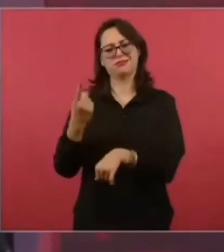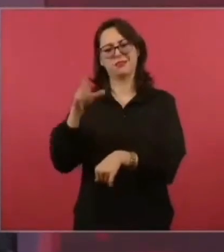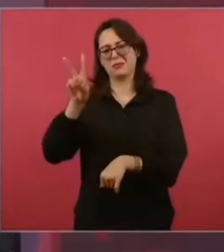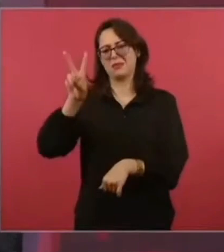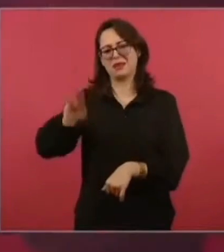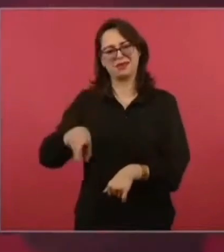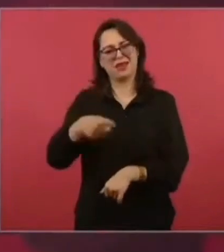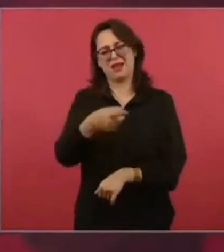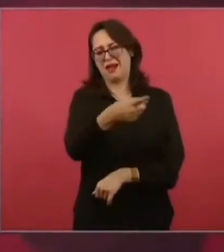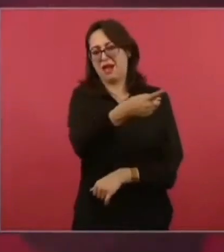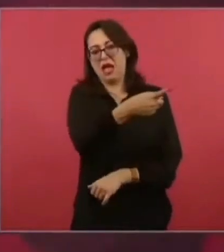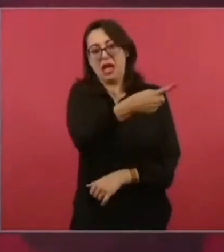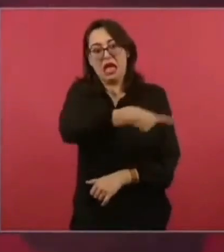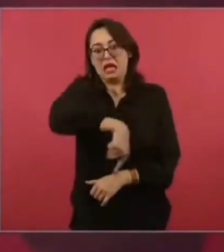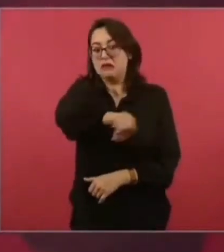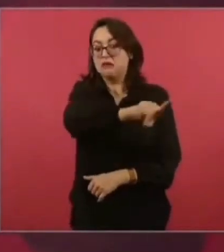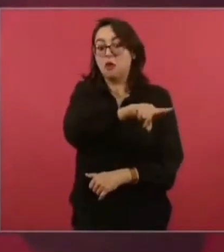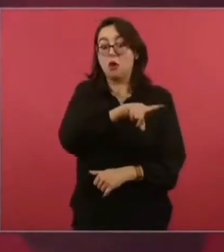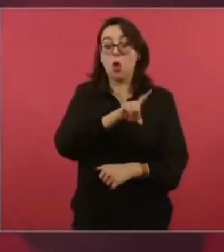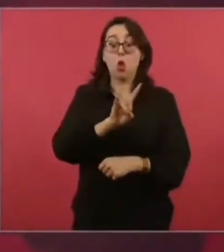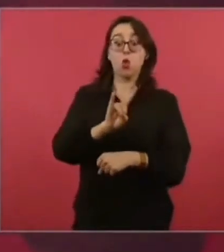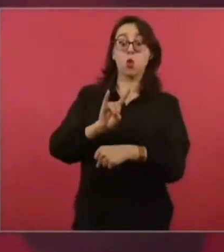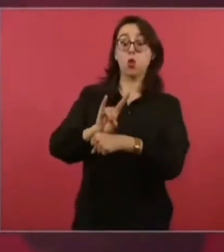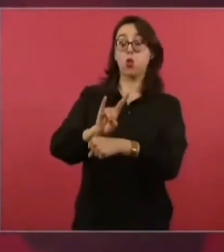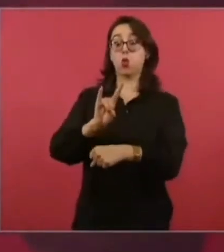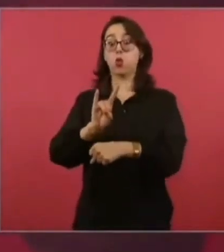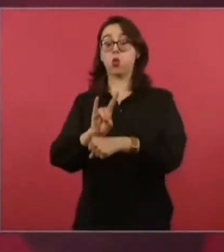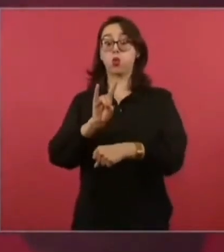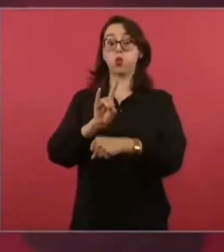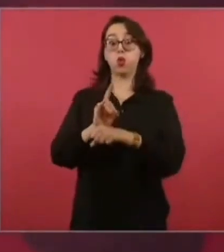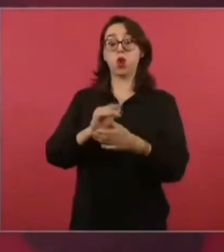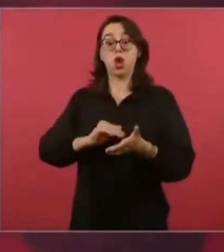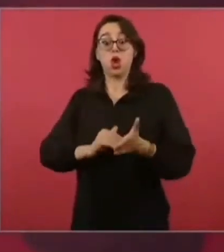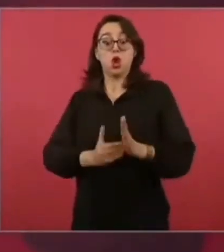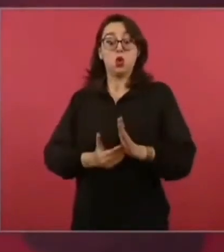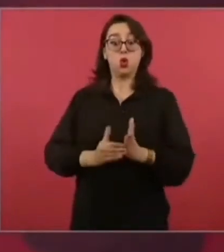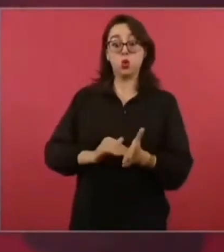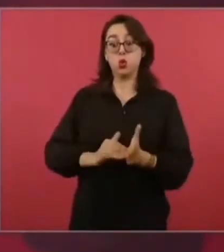Están, pero con una maniobra, ¿no?